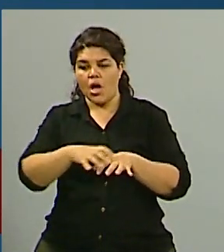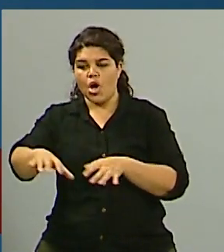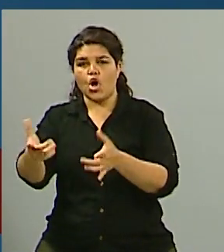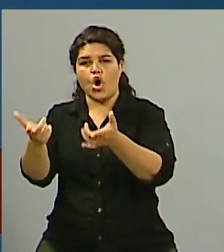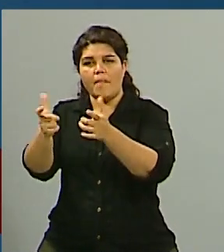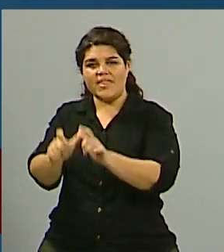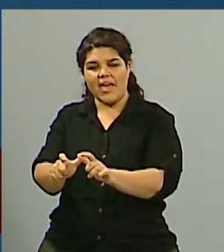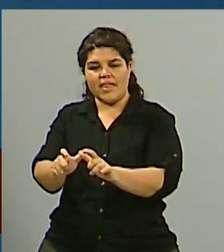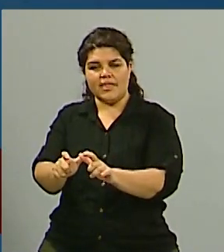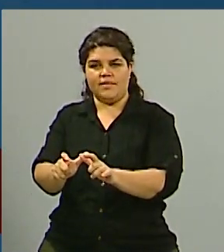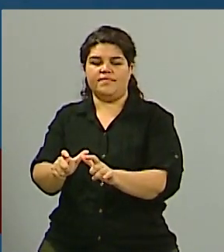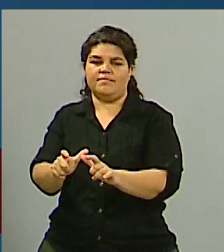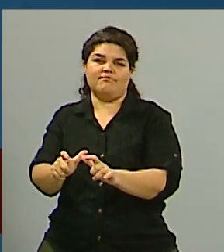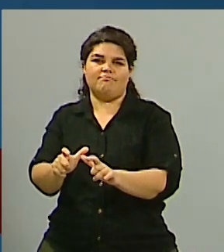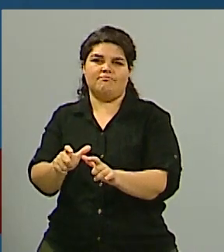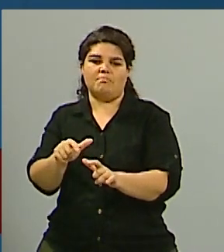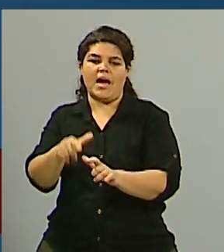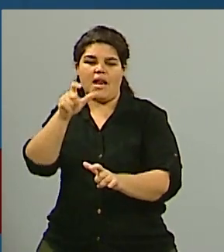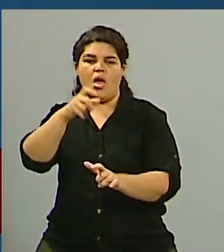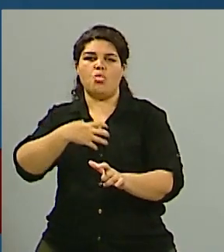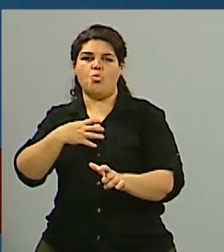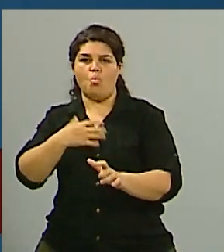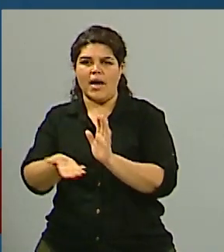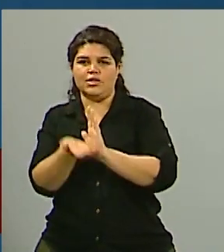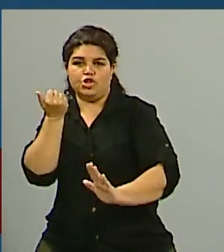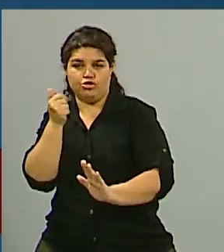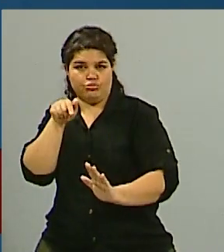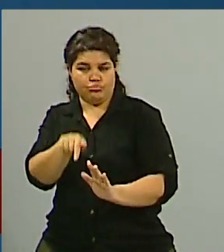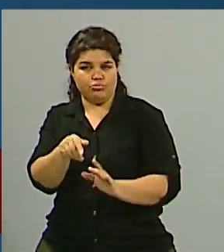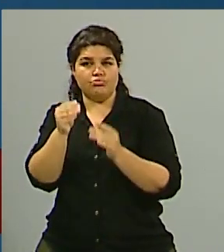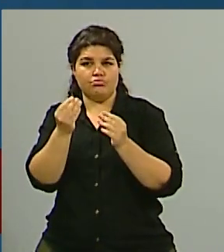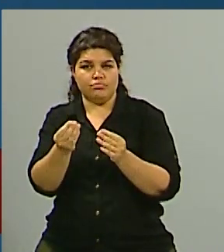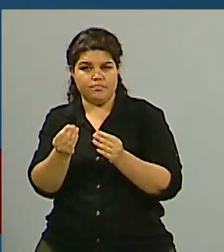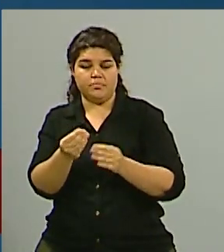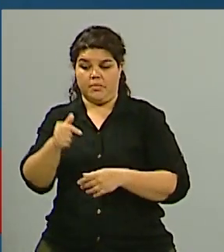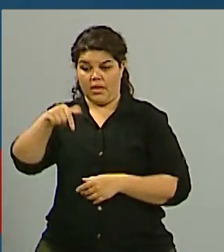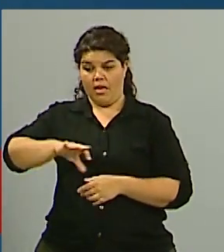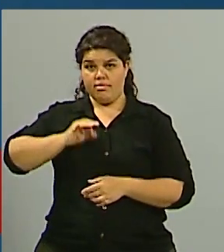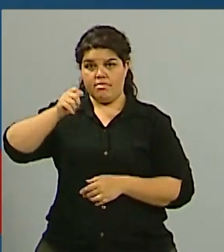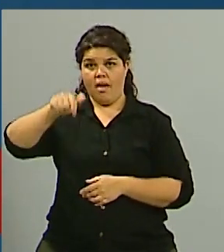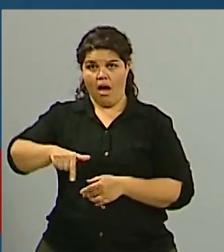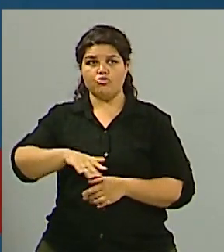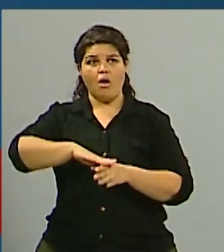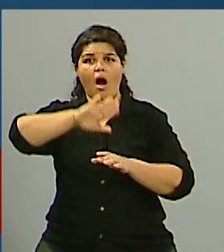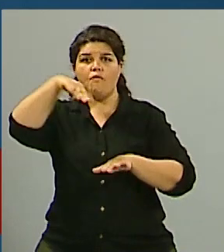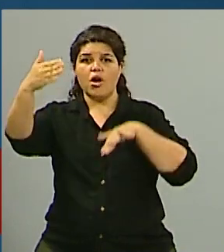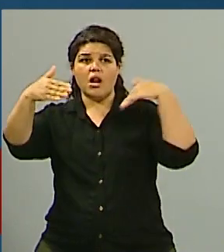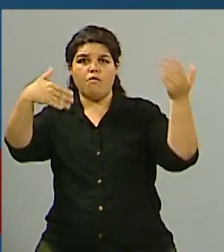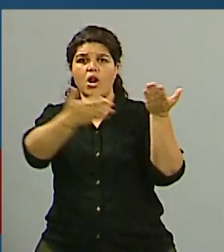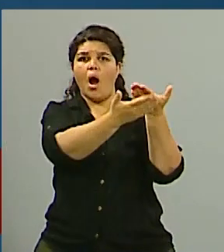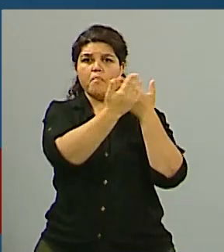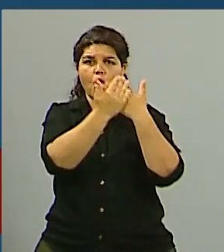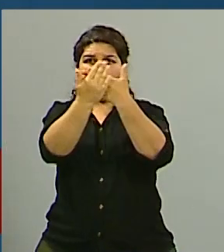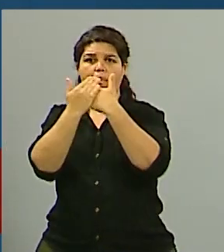sesión se realiza en el mes de junio y allí este año hemos tenido muy importantes apoyos internacionales. Pero hay otro ámbito